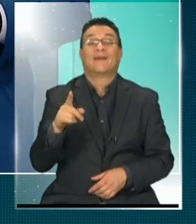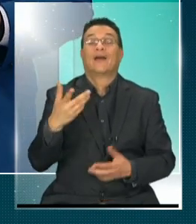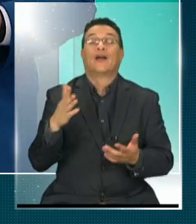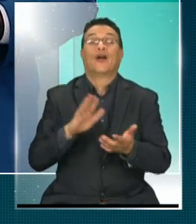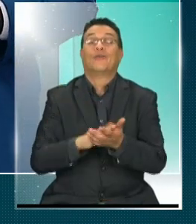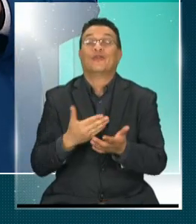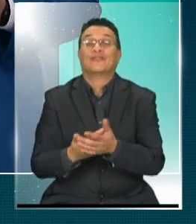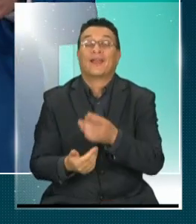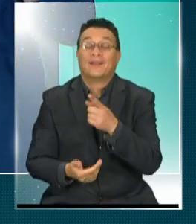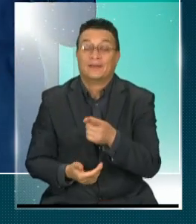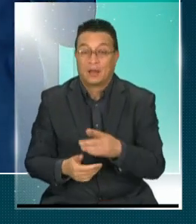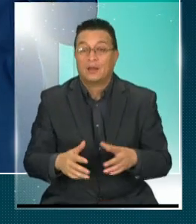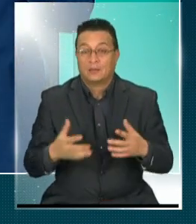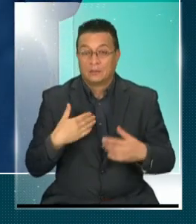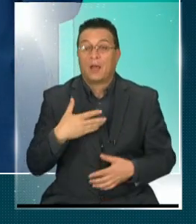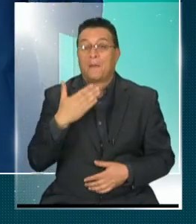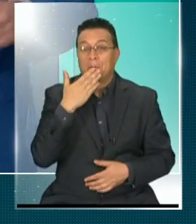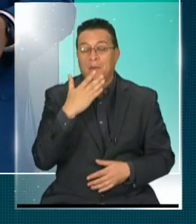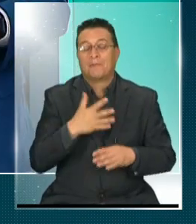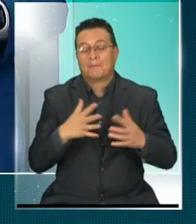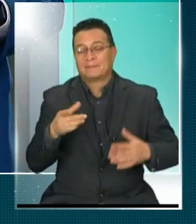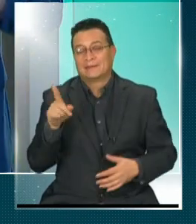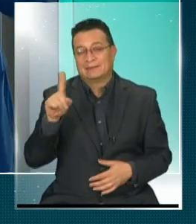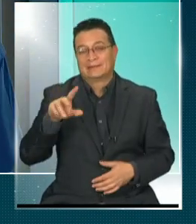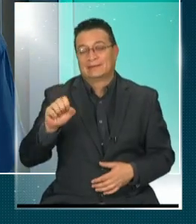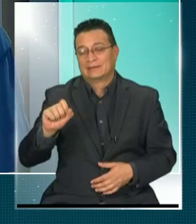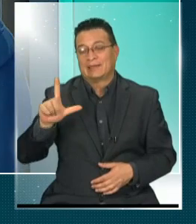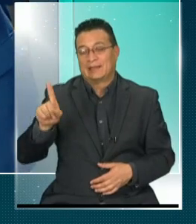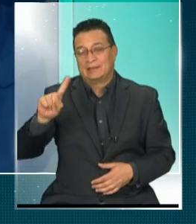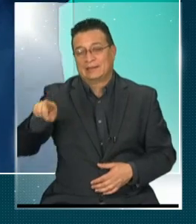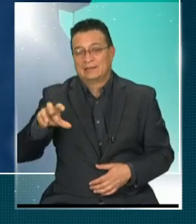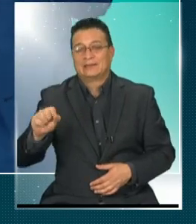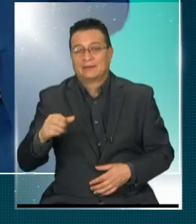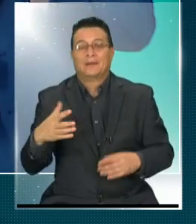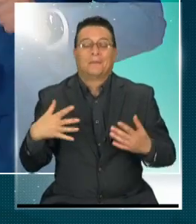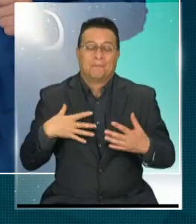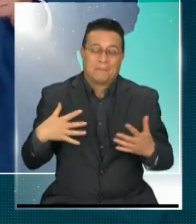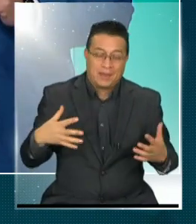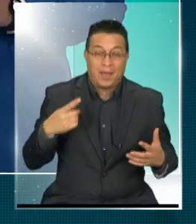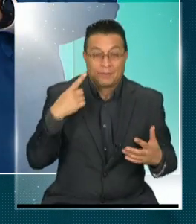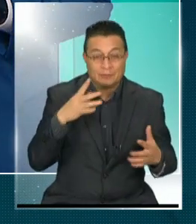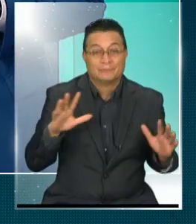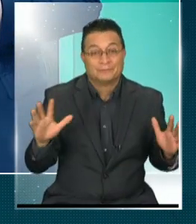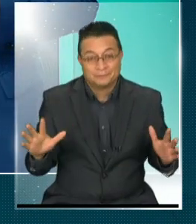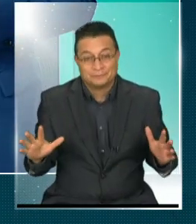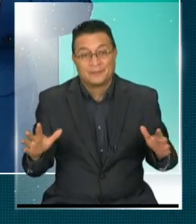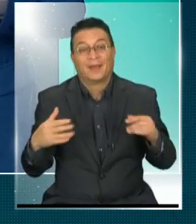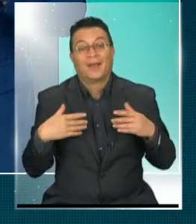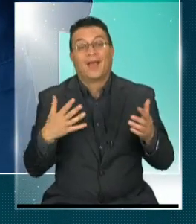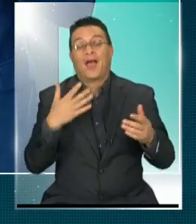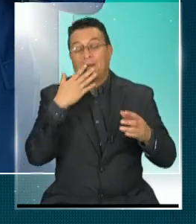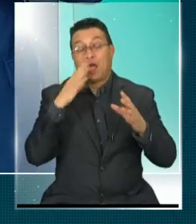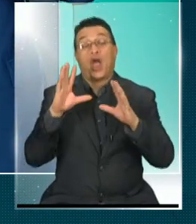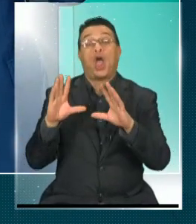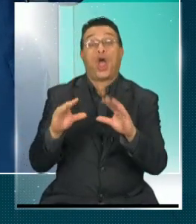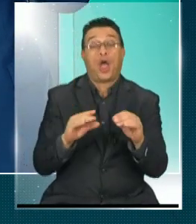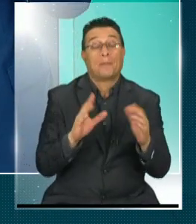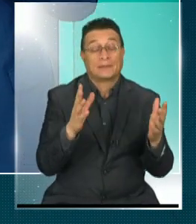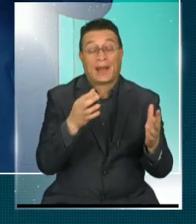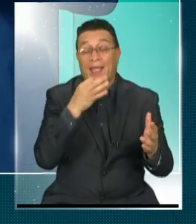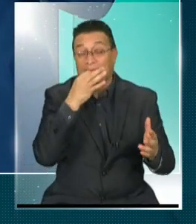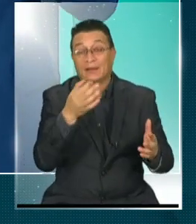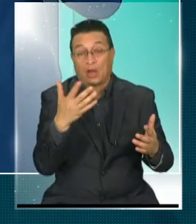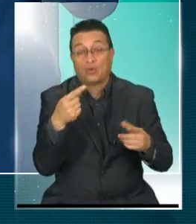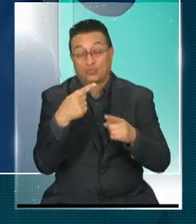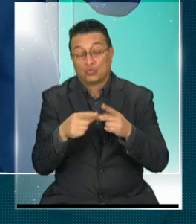Muy bien, me gusta más la salsa, sí, pero lo voy a mojar para otro momento. Juan Manuel, Soledad, les quería hacer un comentario. Nosotros hemos mostrado en este